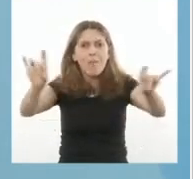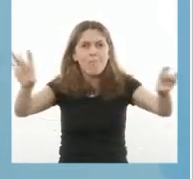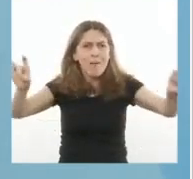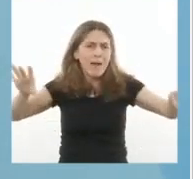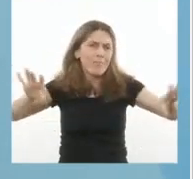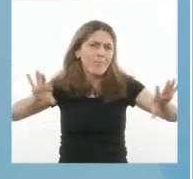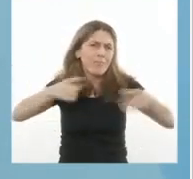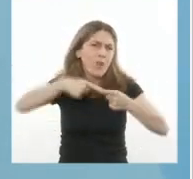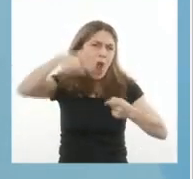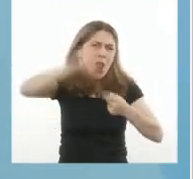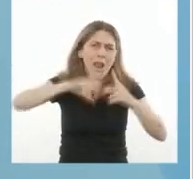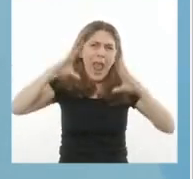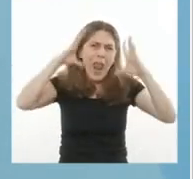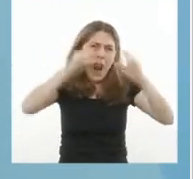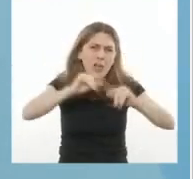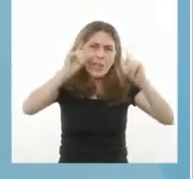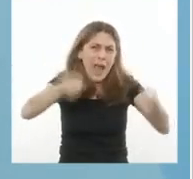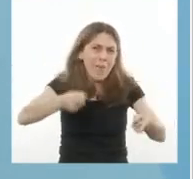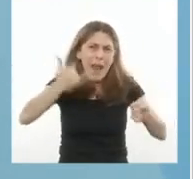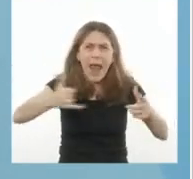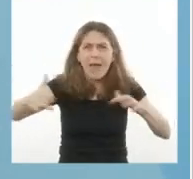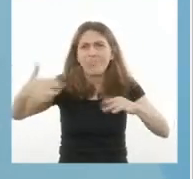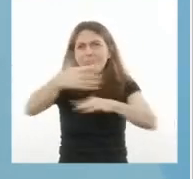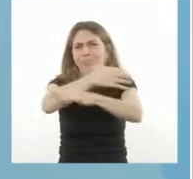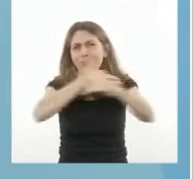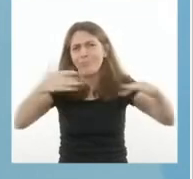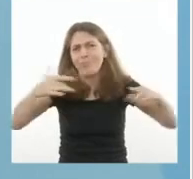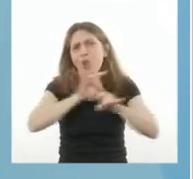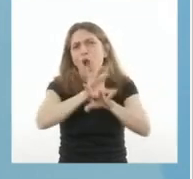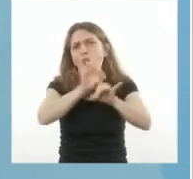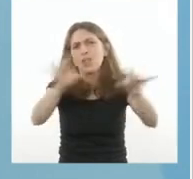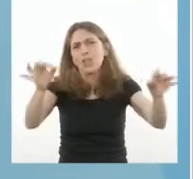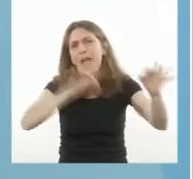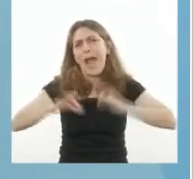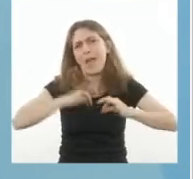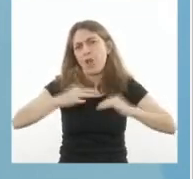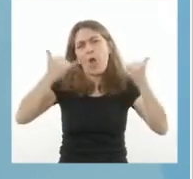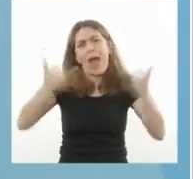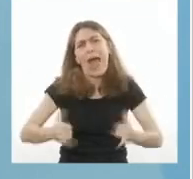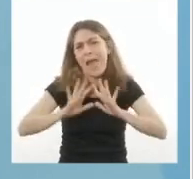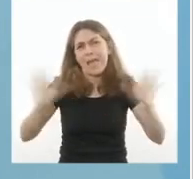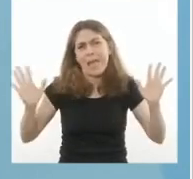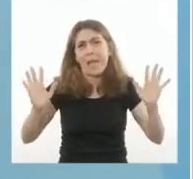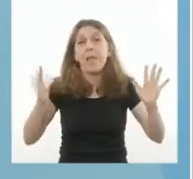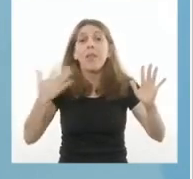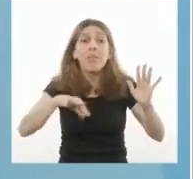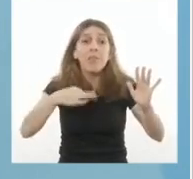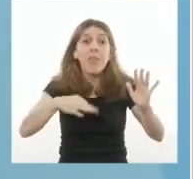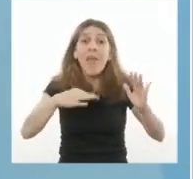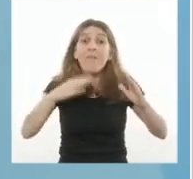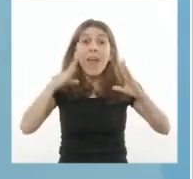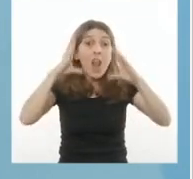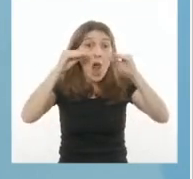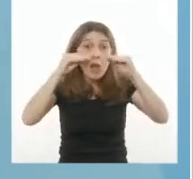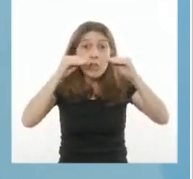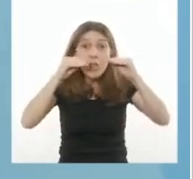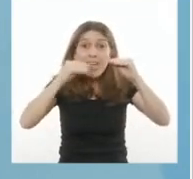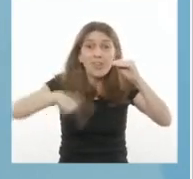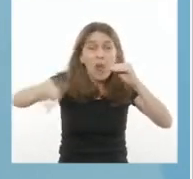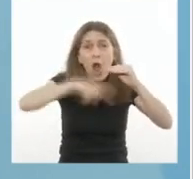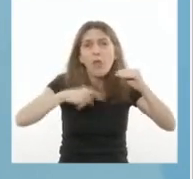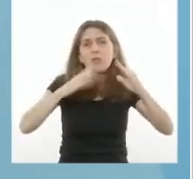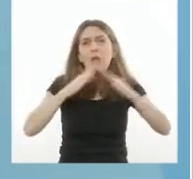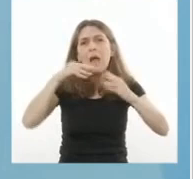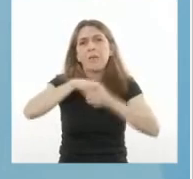El virus circula todo el día. Hay que quedarse en casa a la noche. De